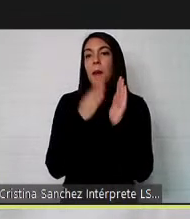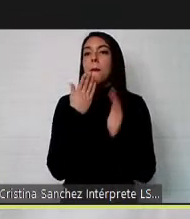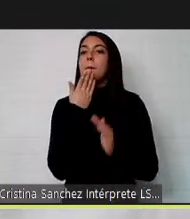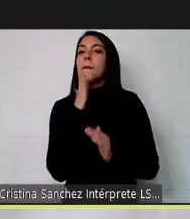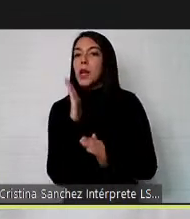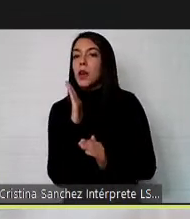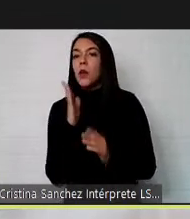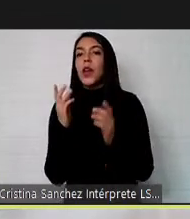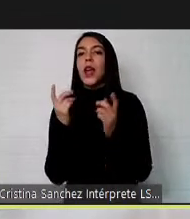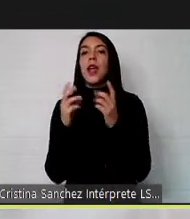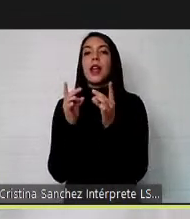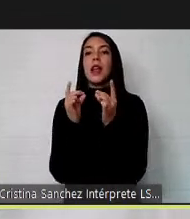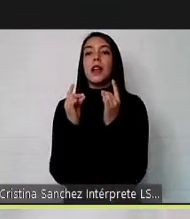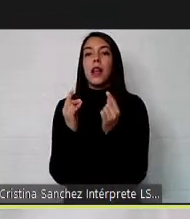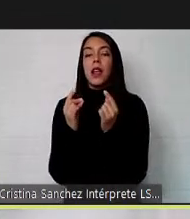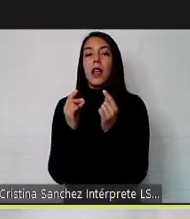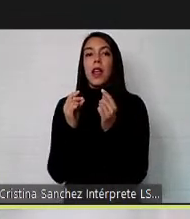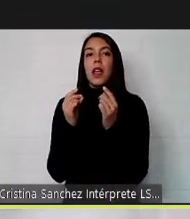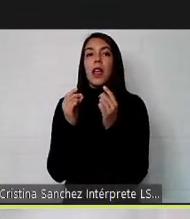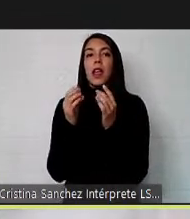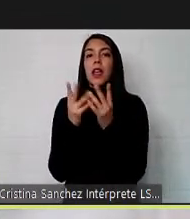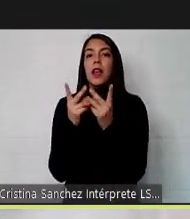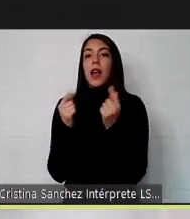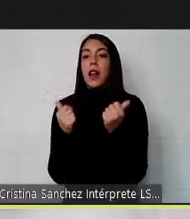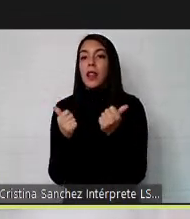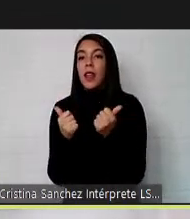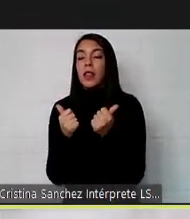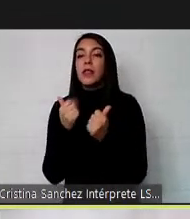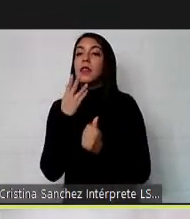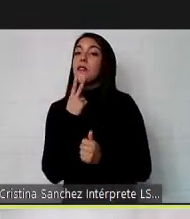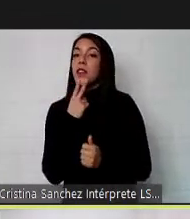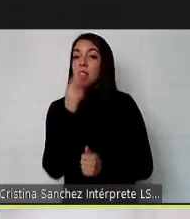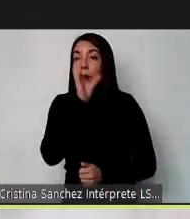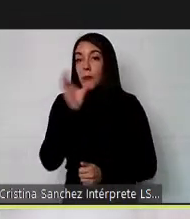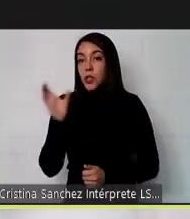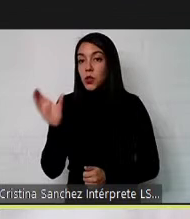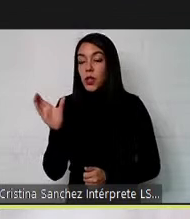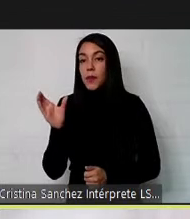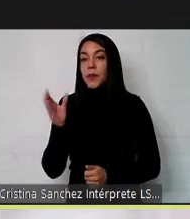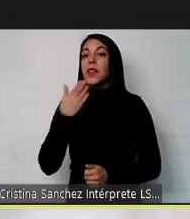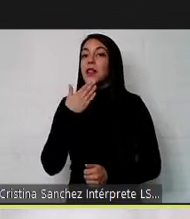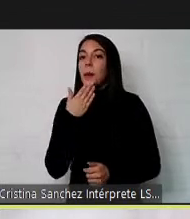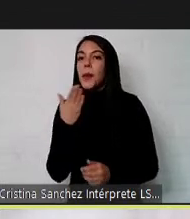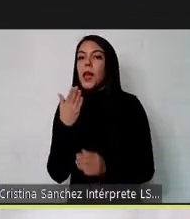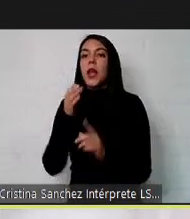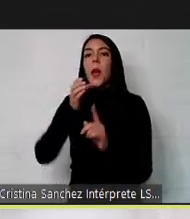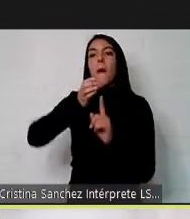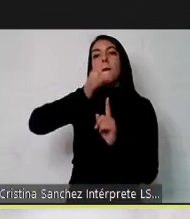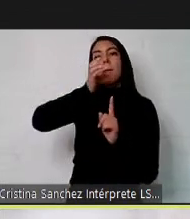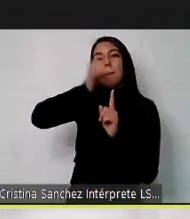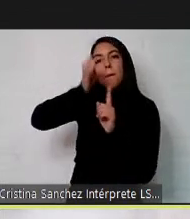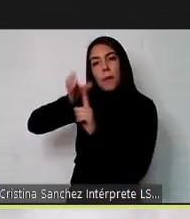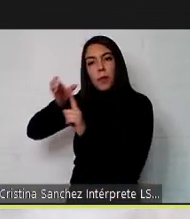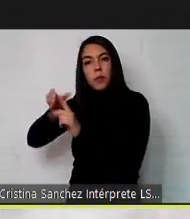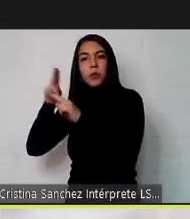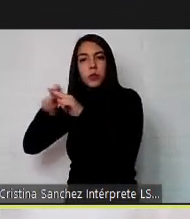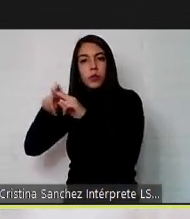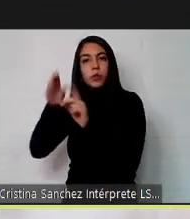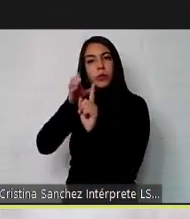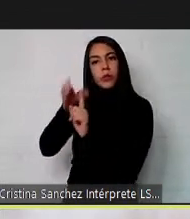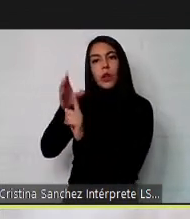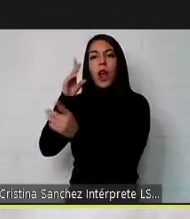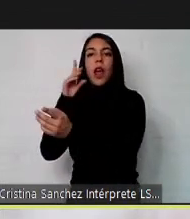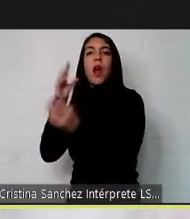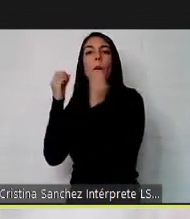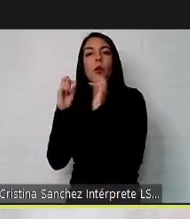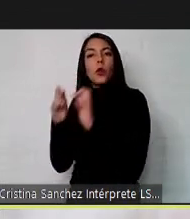estén una mejor calidad de vida como personas pero sobre todo que generen espacios de participación donde tengamos la libertad de poder decidir si hacemos o